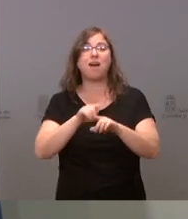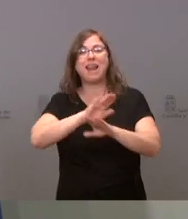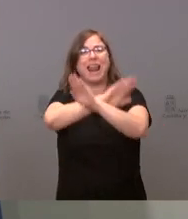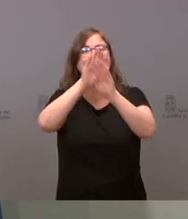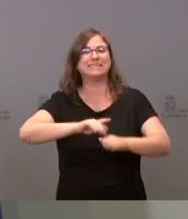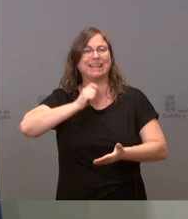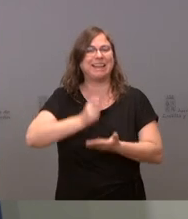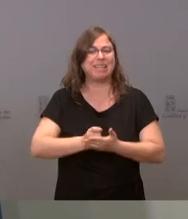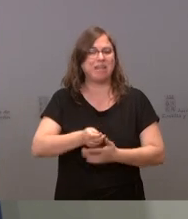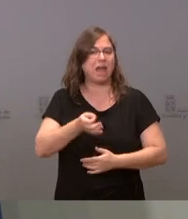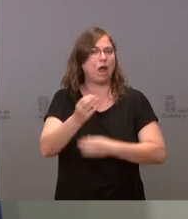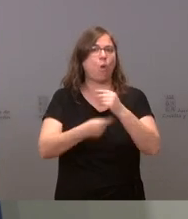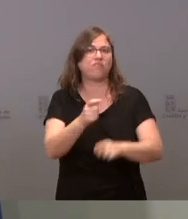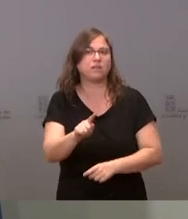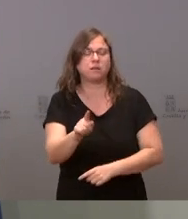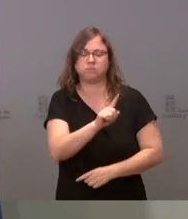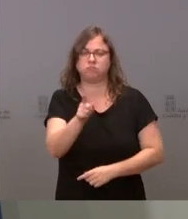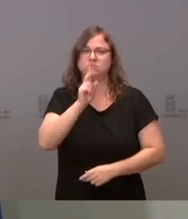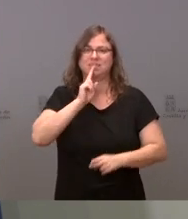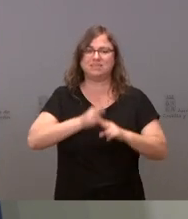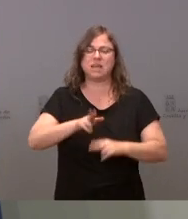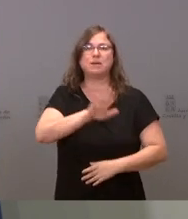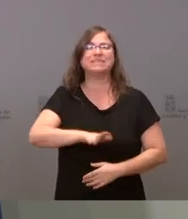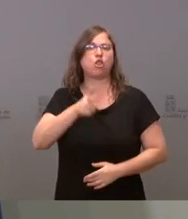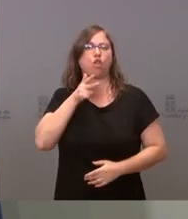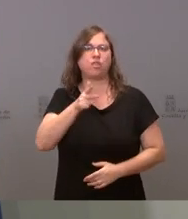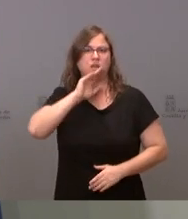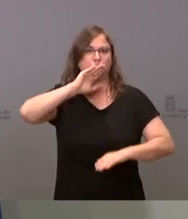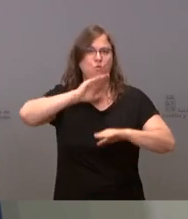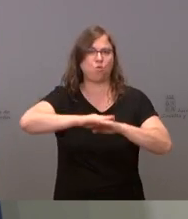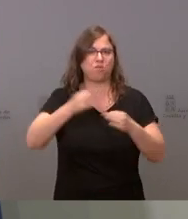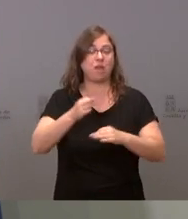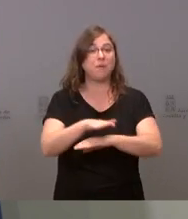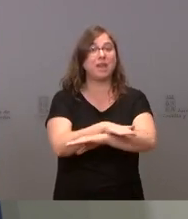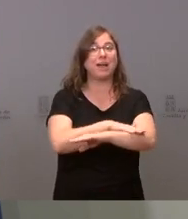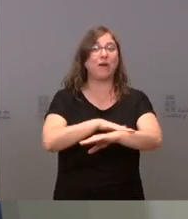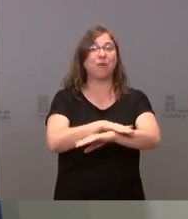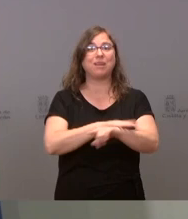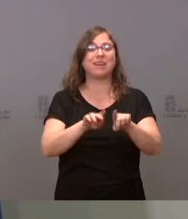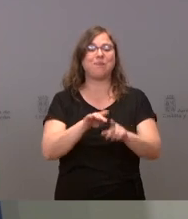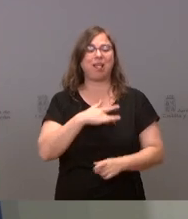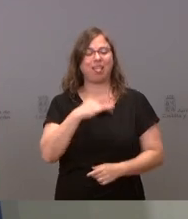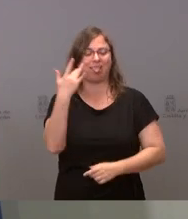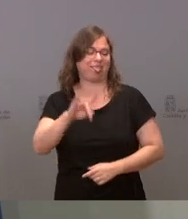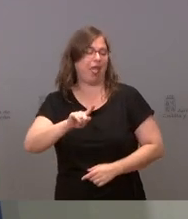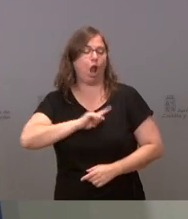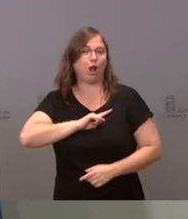En este país estamos en un estado de derecho y el Gobierno no puede indultarse a sí mismo